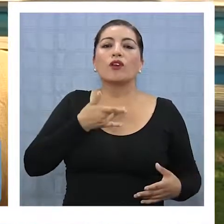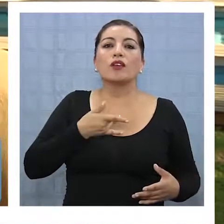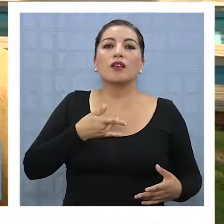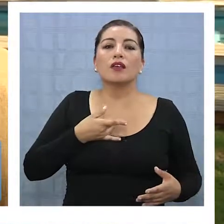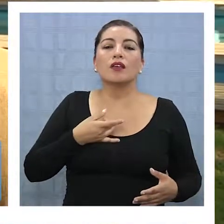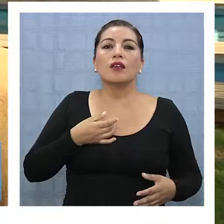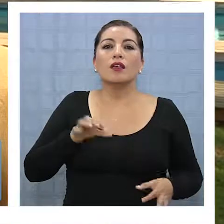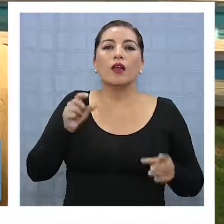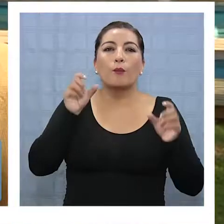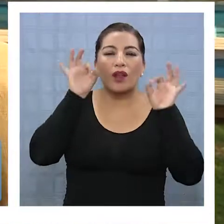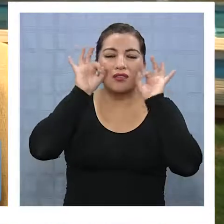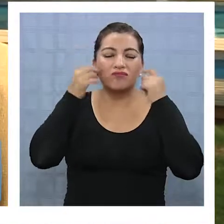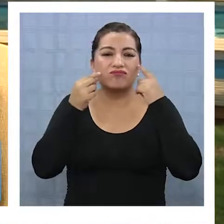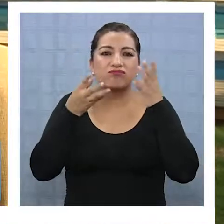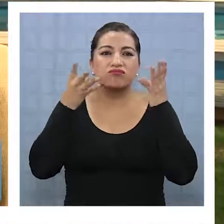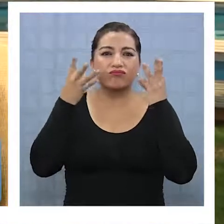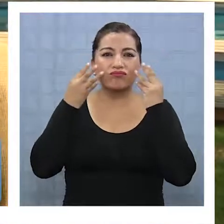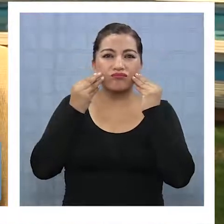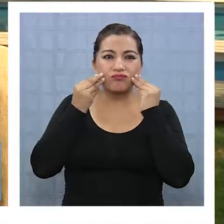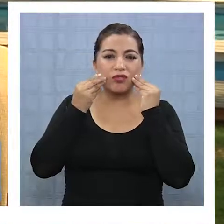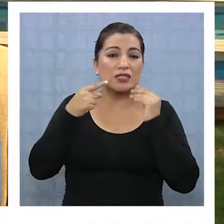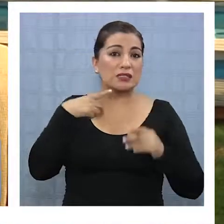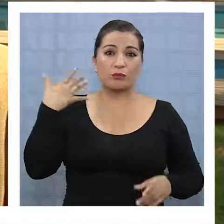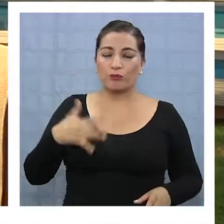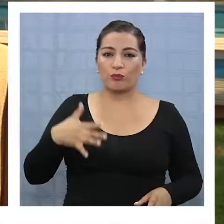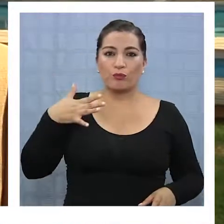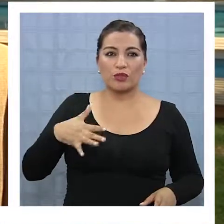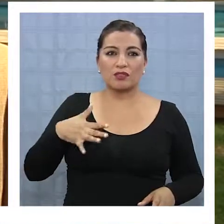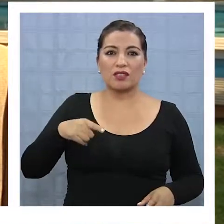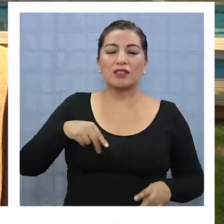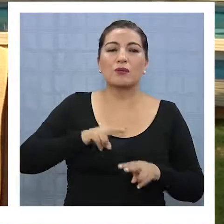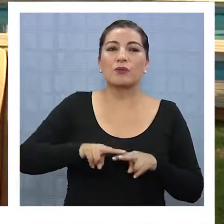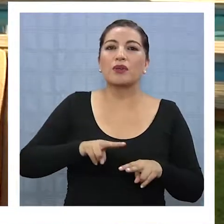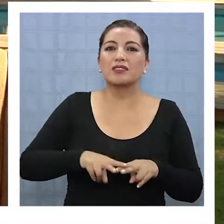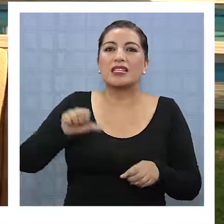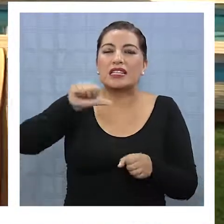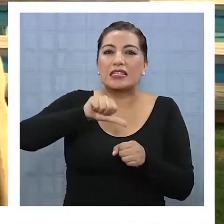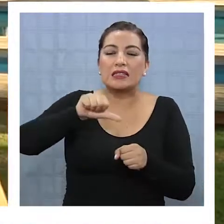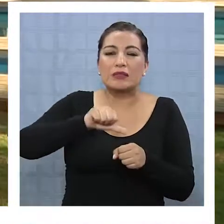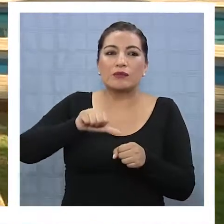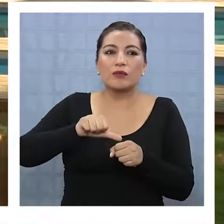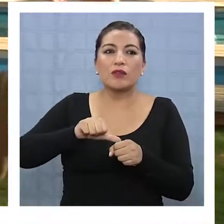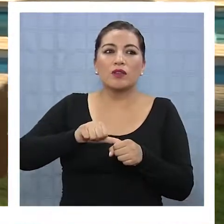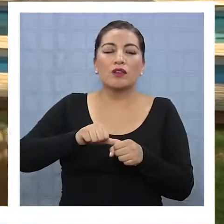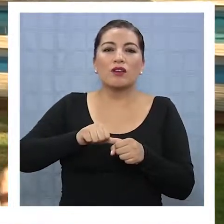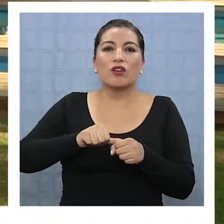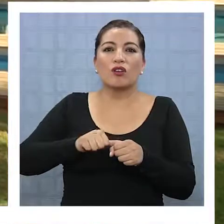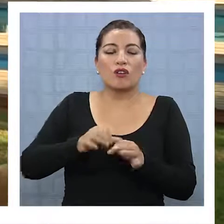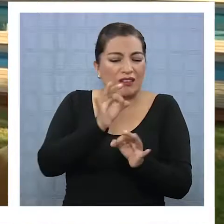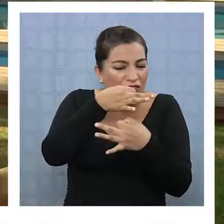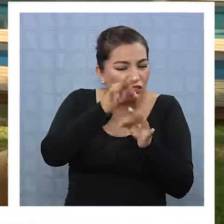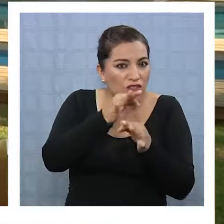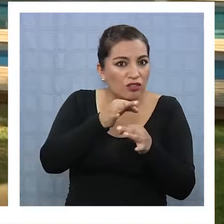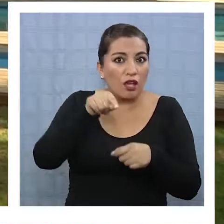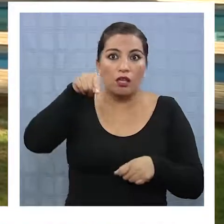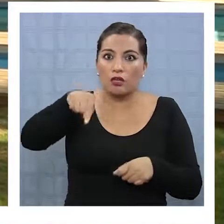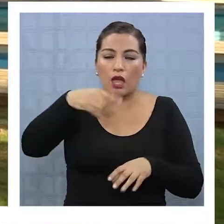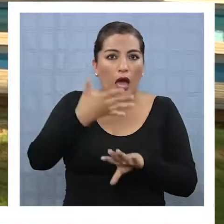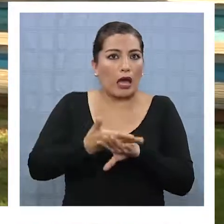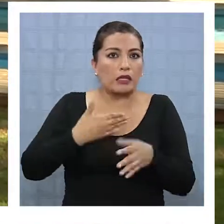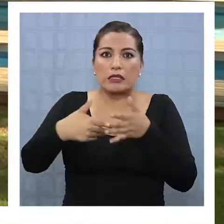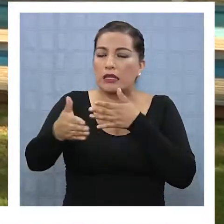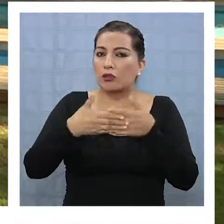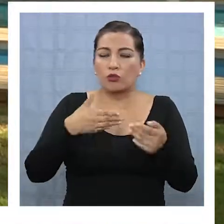eso están en boom los antioxidantes. Muchos antioxidantes se producen en forma química, artificial. Hoy día, ¿no es cierto?, están los productos